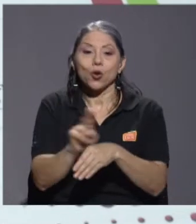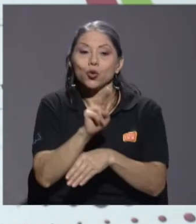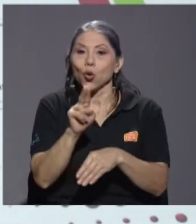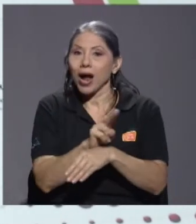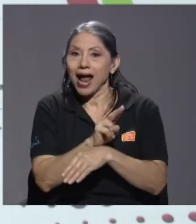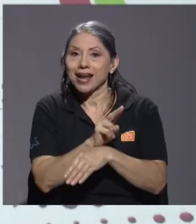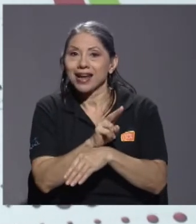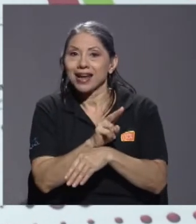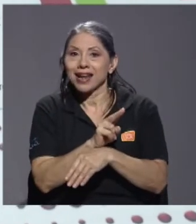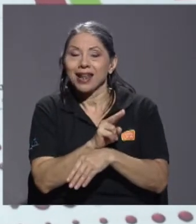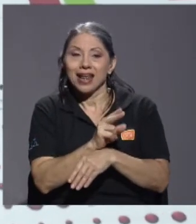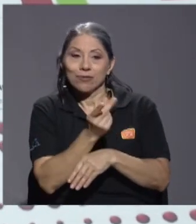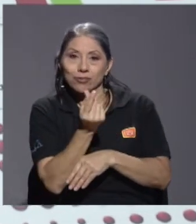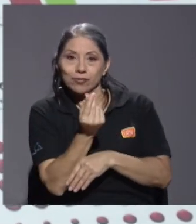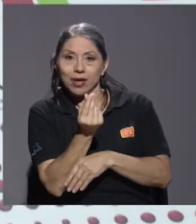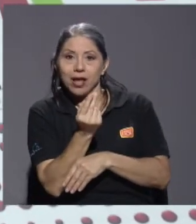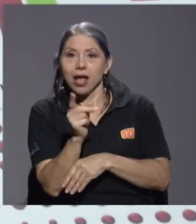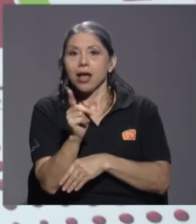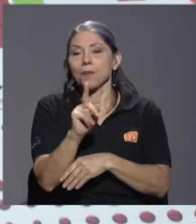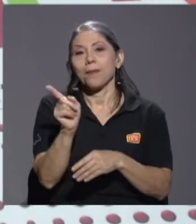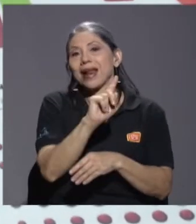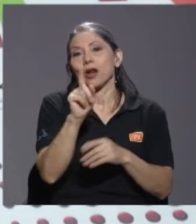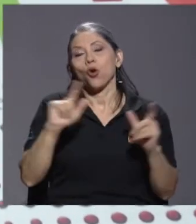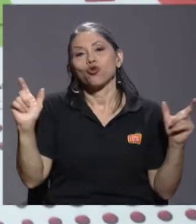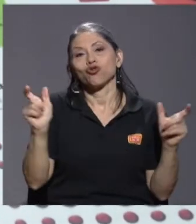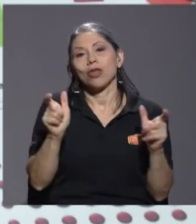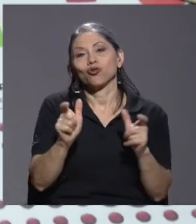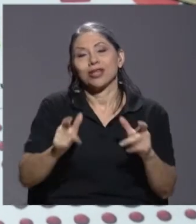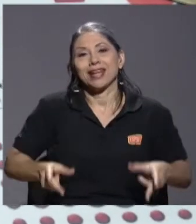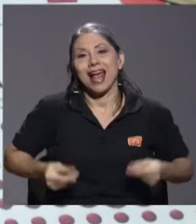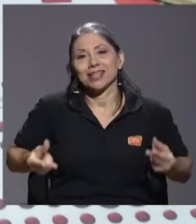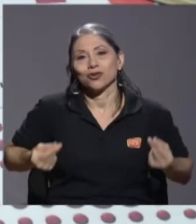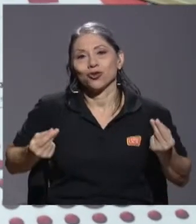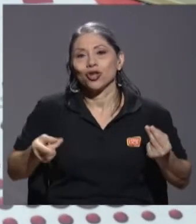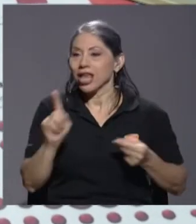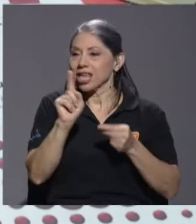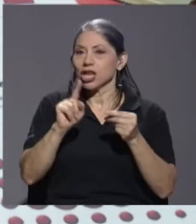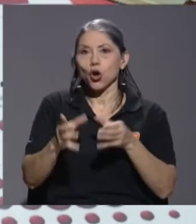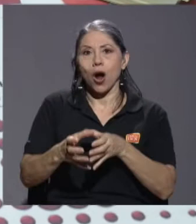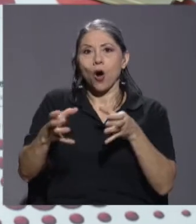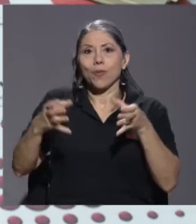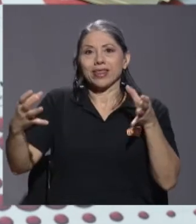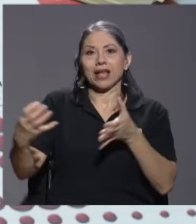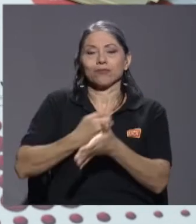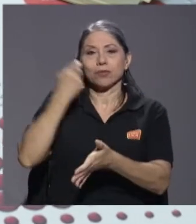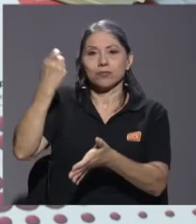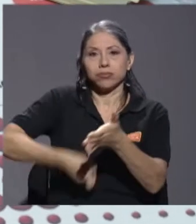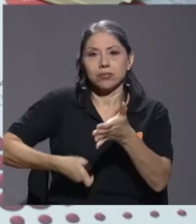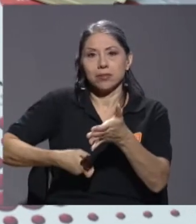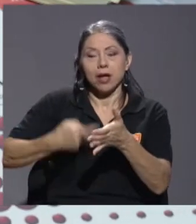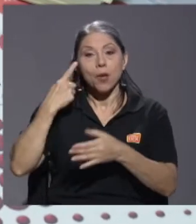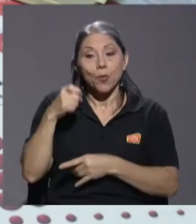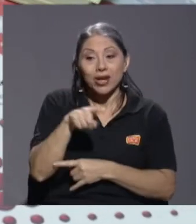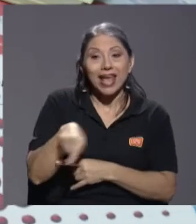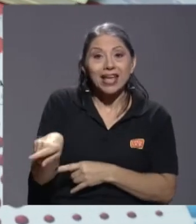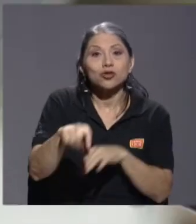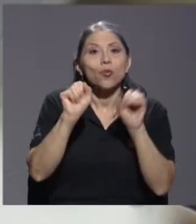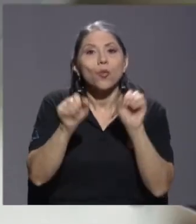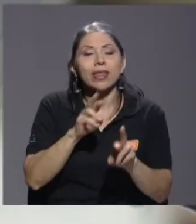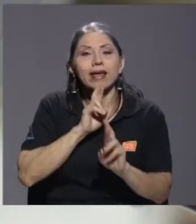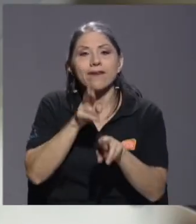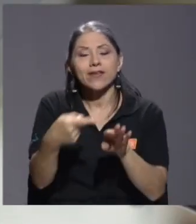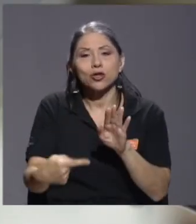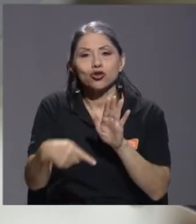reducir gastos ni aumentar impuestos, porque eso puede tener efectos negativos sobre la retiración, ¿verdad?